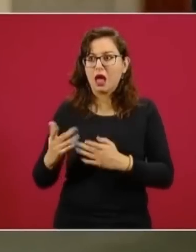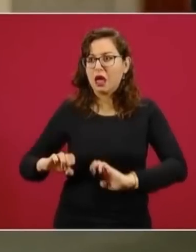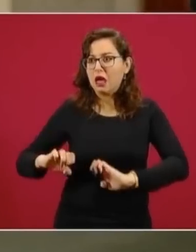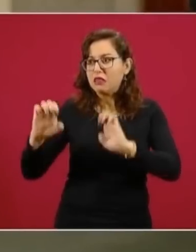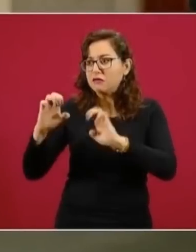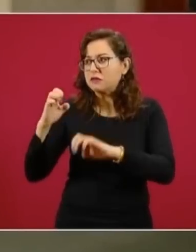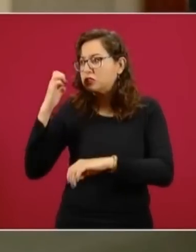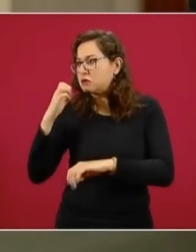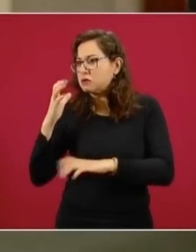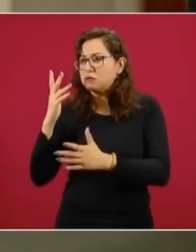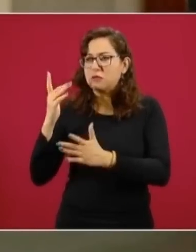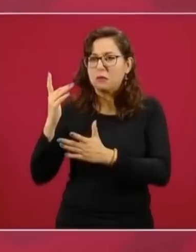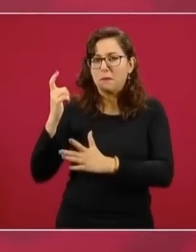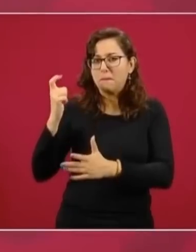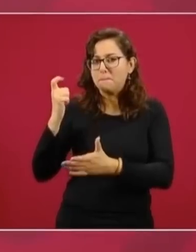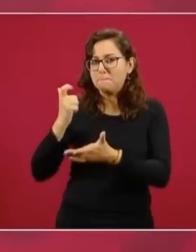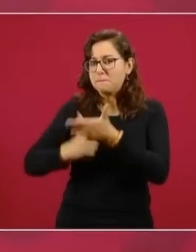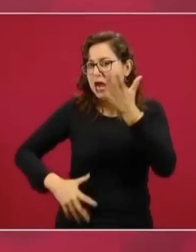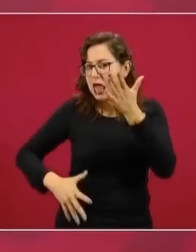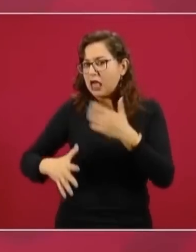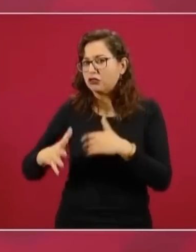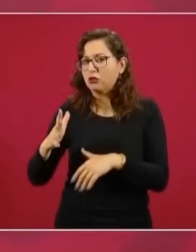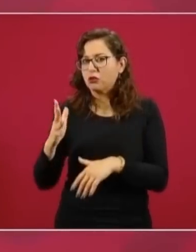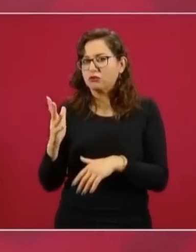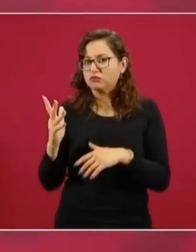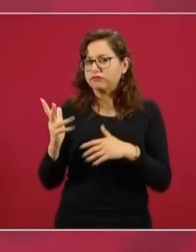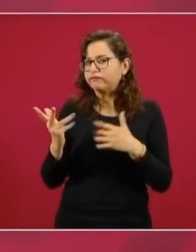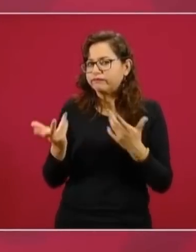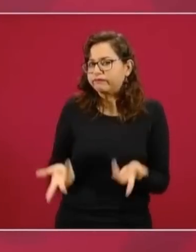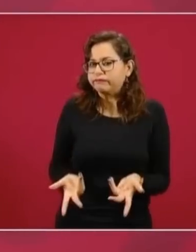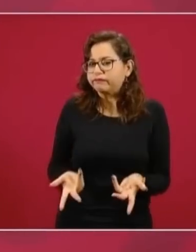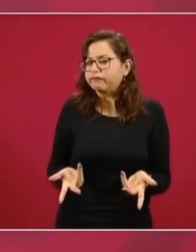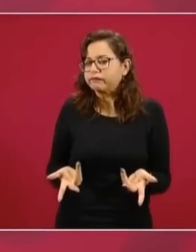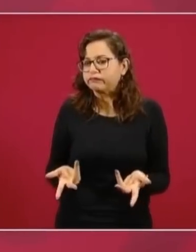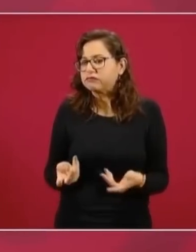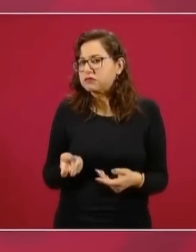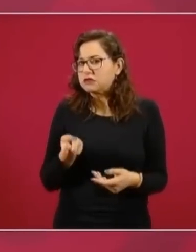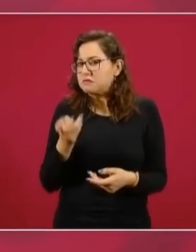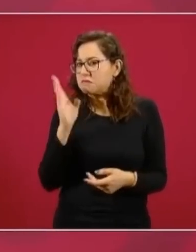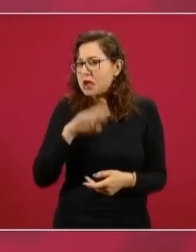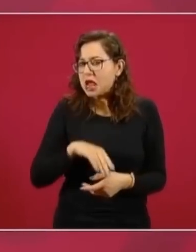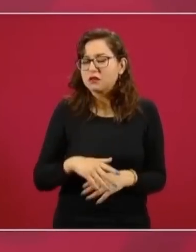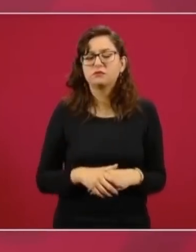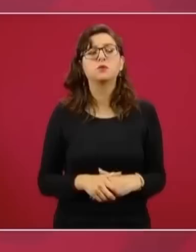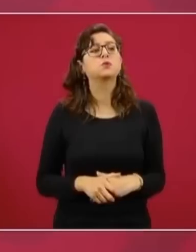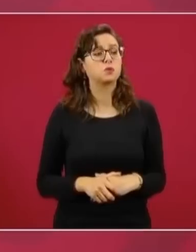denuncias y se van a